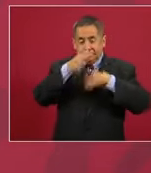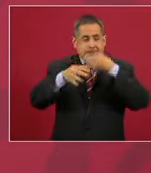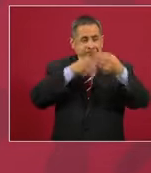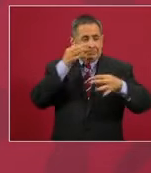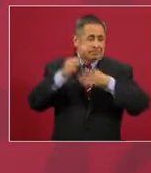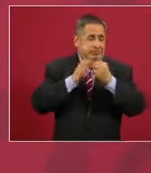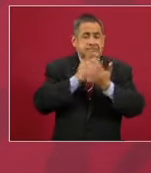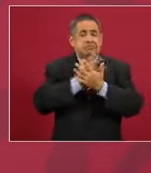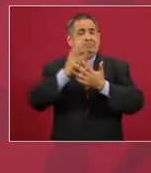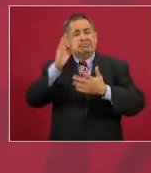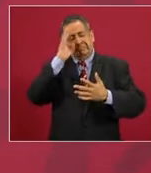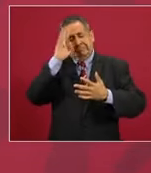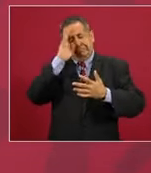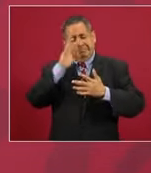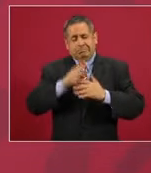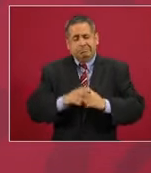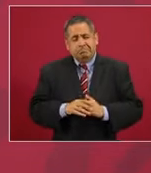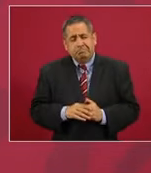estridentes,